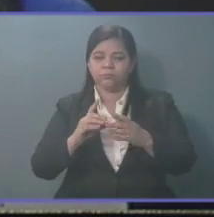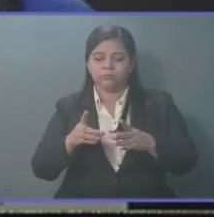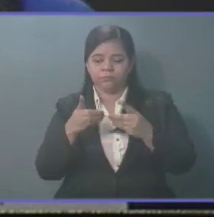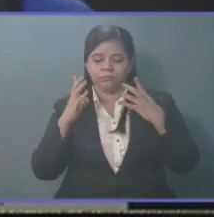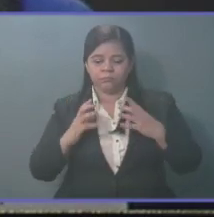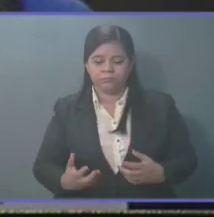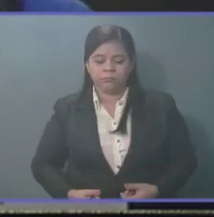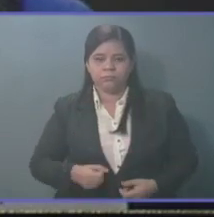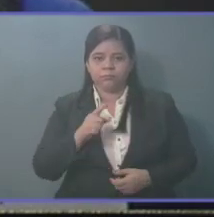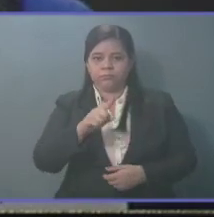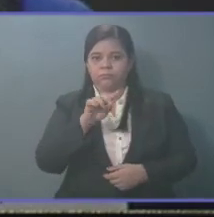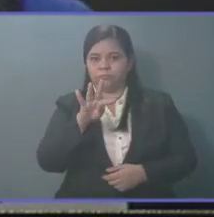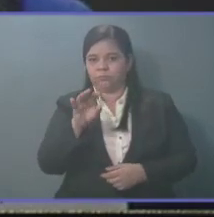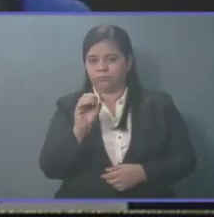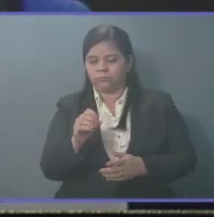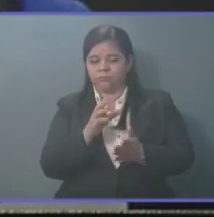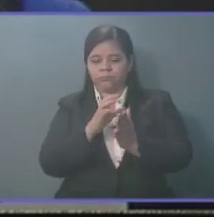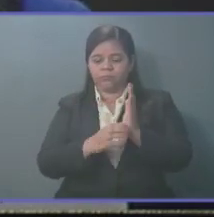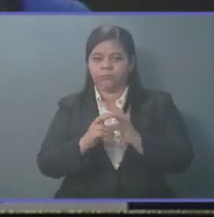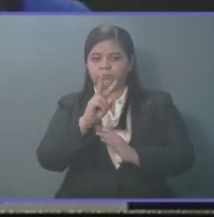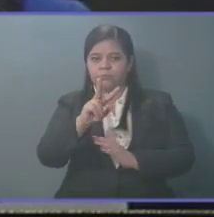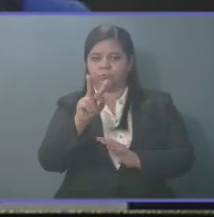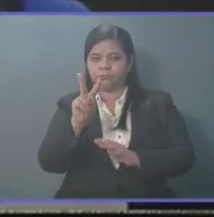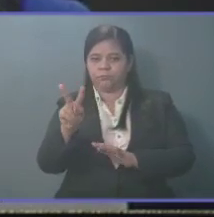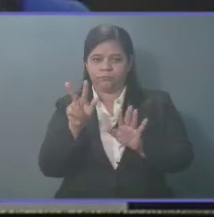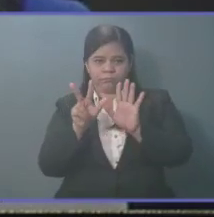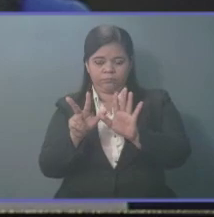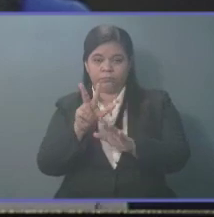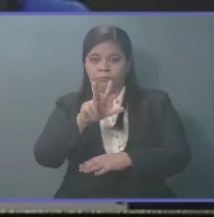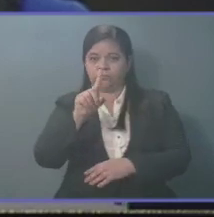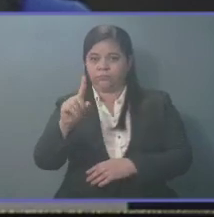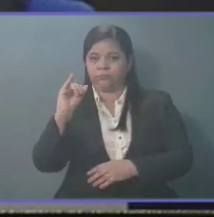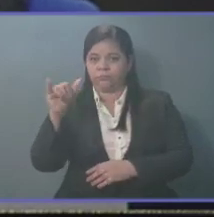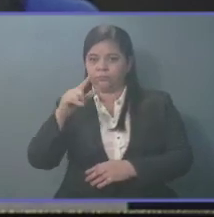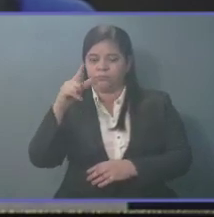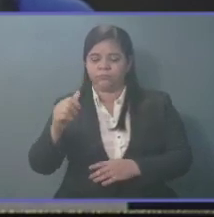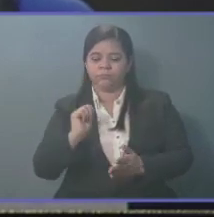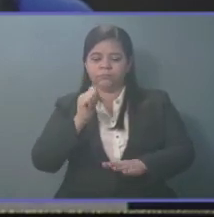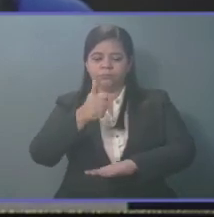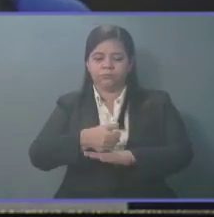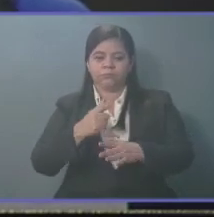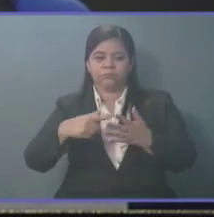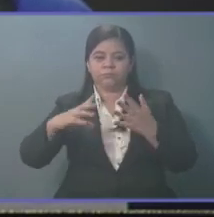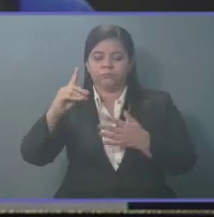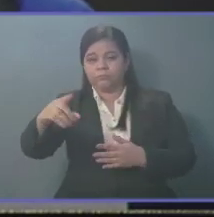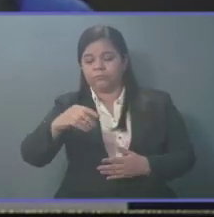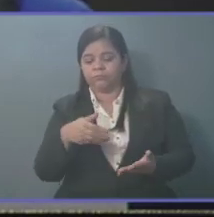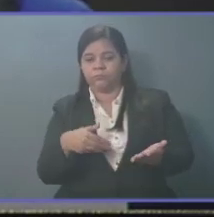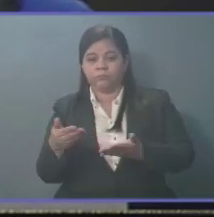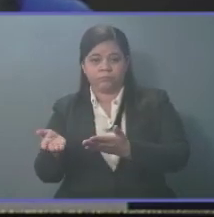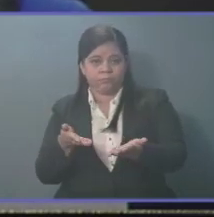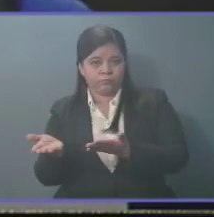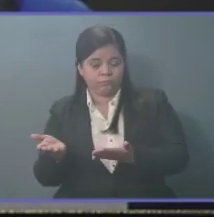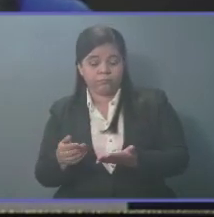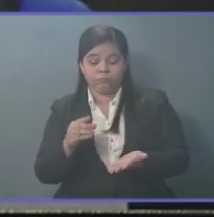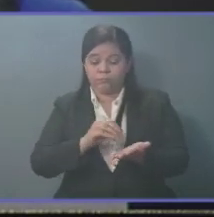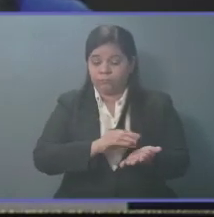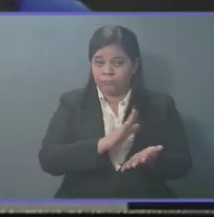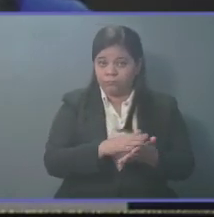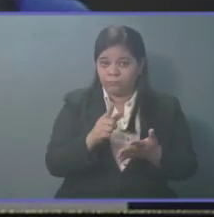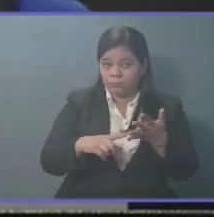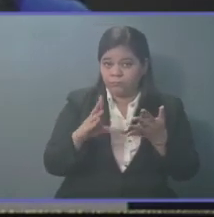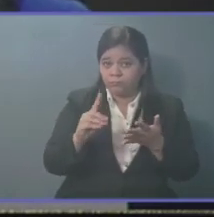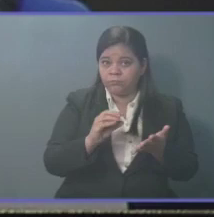número 140, tomo 228 del 31 de julio del mismo año, se emitió el código de comercio. Tres, que el referido código de comercio